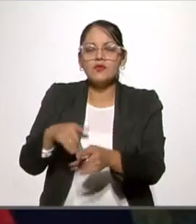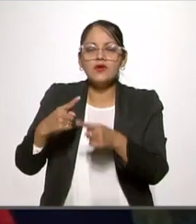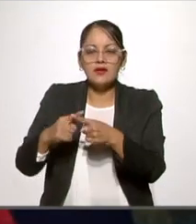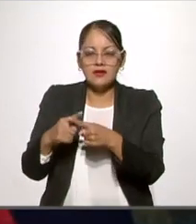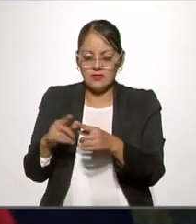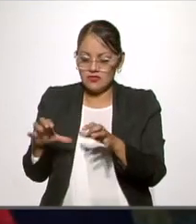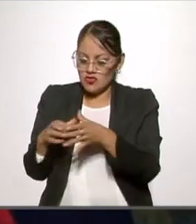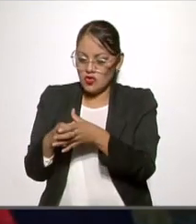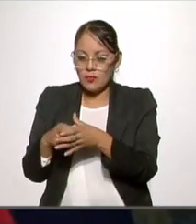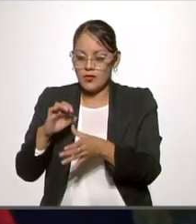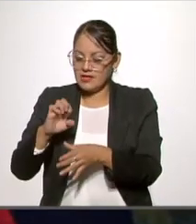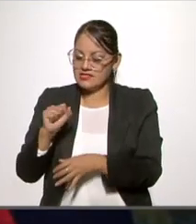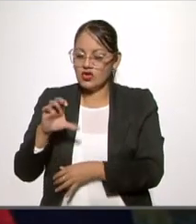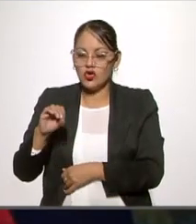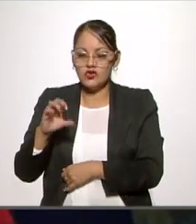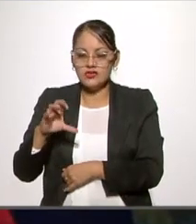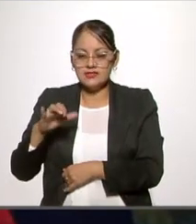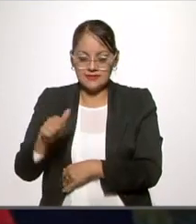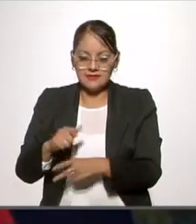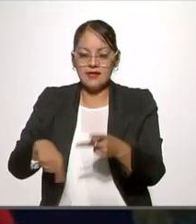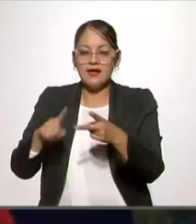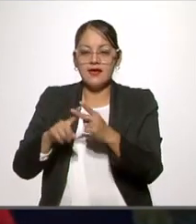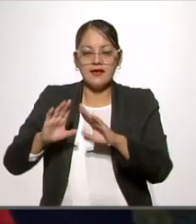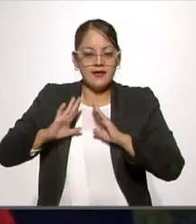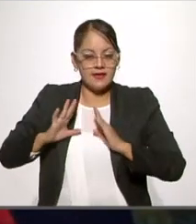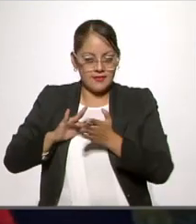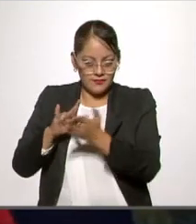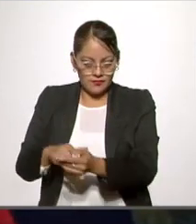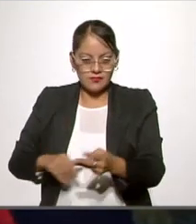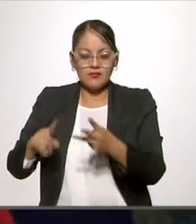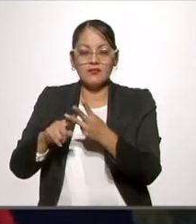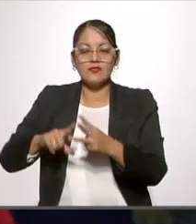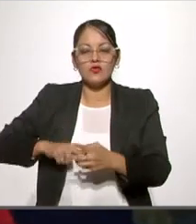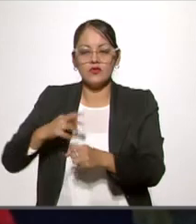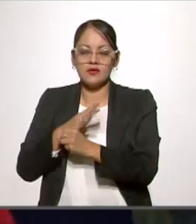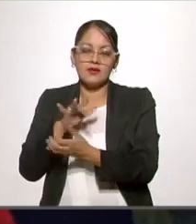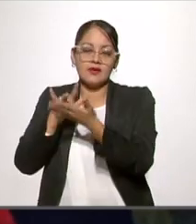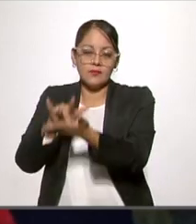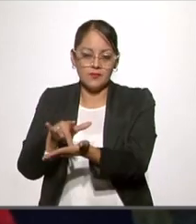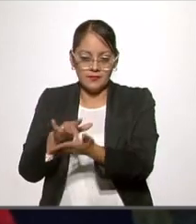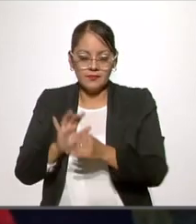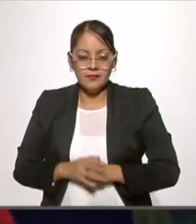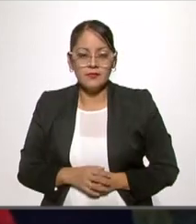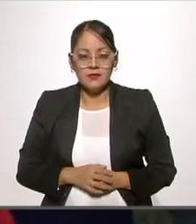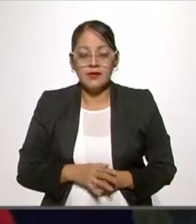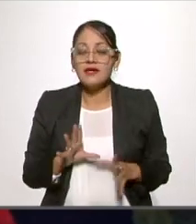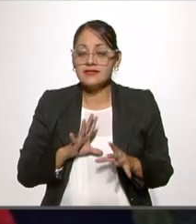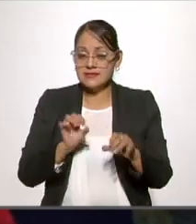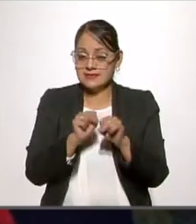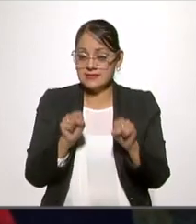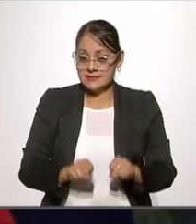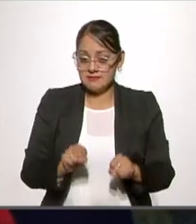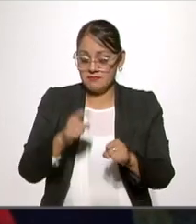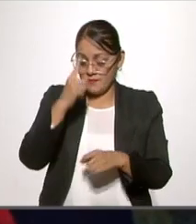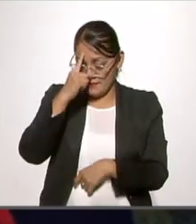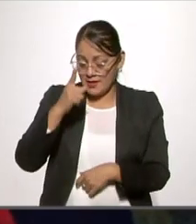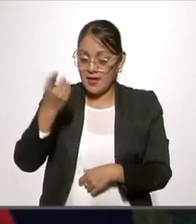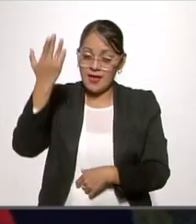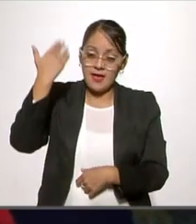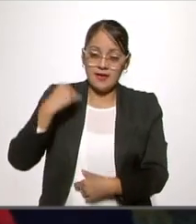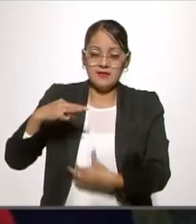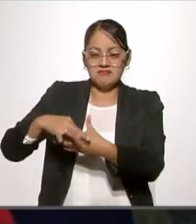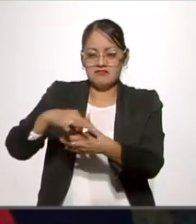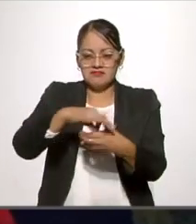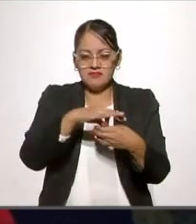logias escocesas, por la mayoría del ejército y de los gobernadores. El sistema electoral, que dejaba en